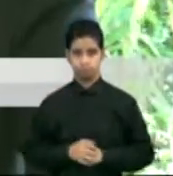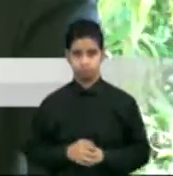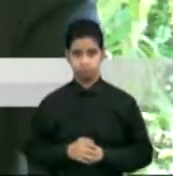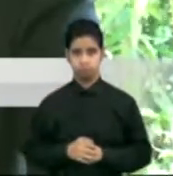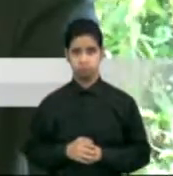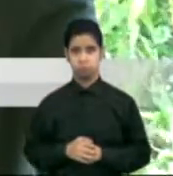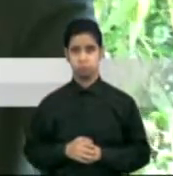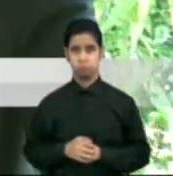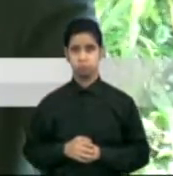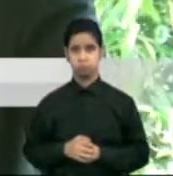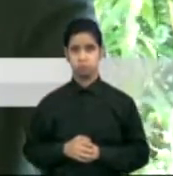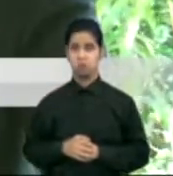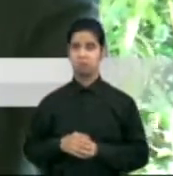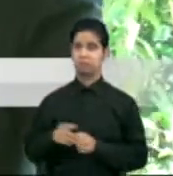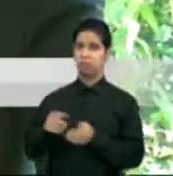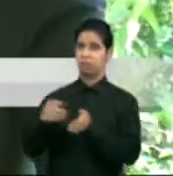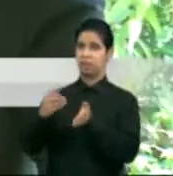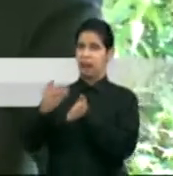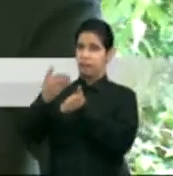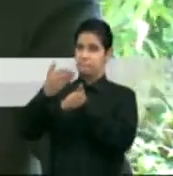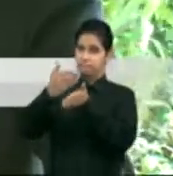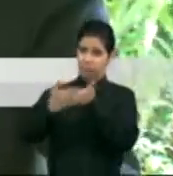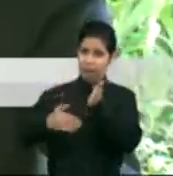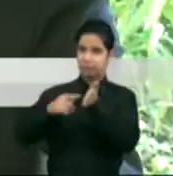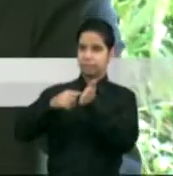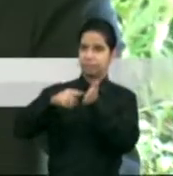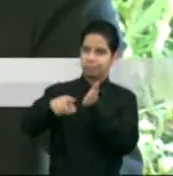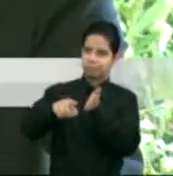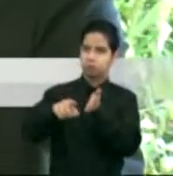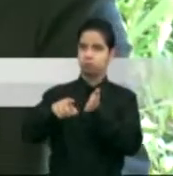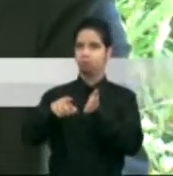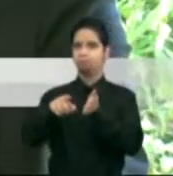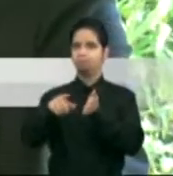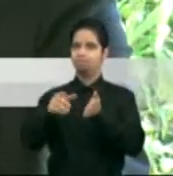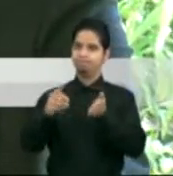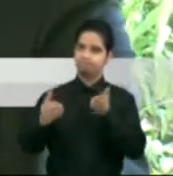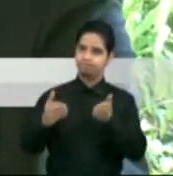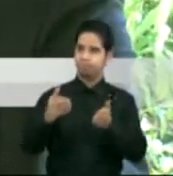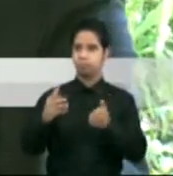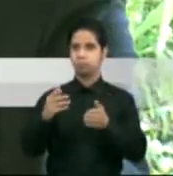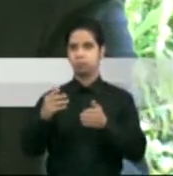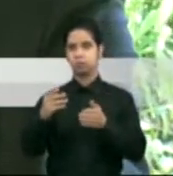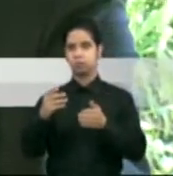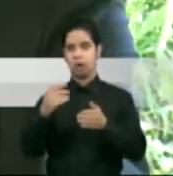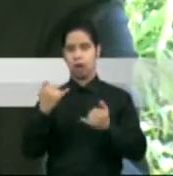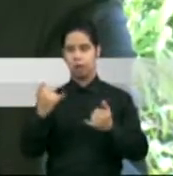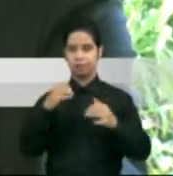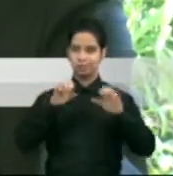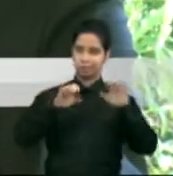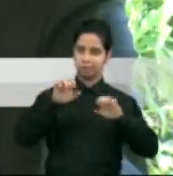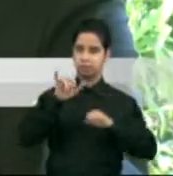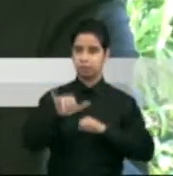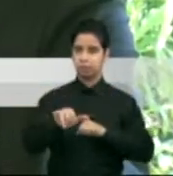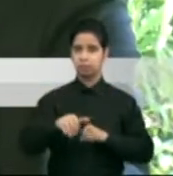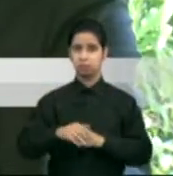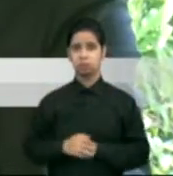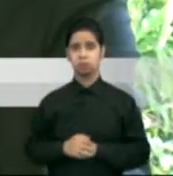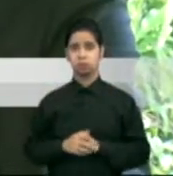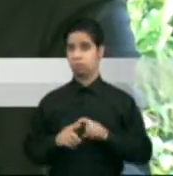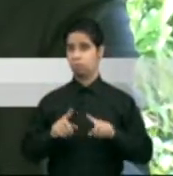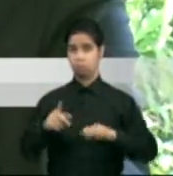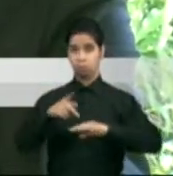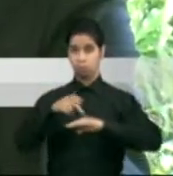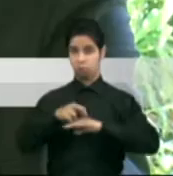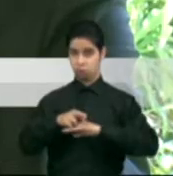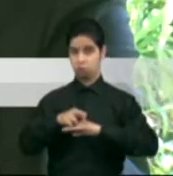Si se hace un pago parcial, ¿qué bonos pagar? Una evaluación que se está haciendo, pero Puerto Rico